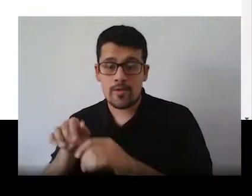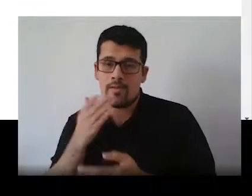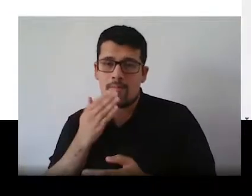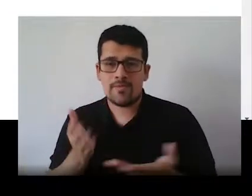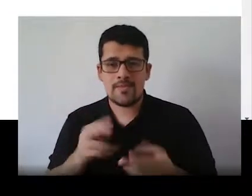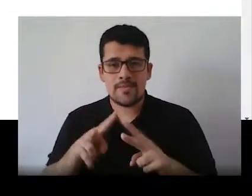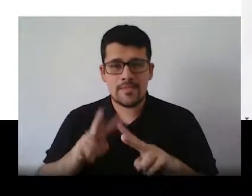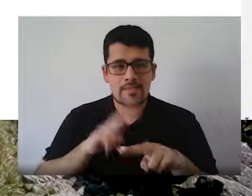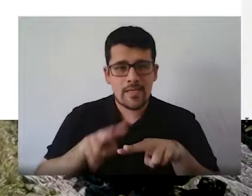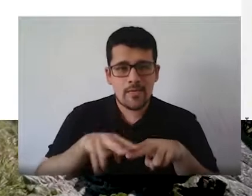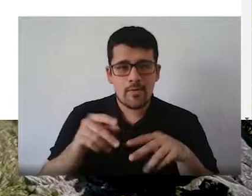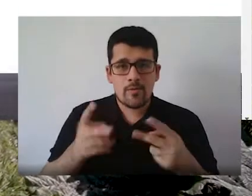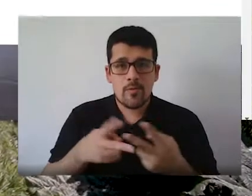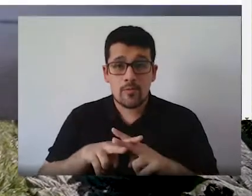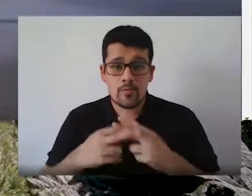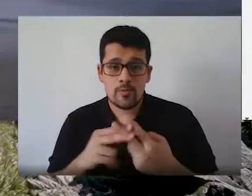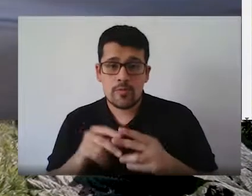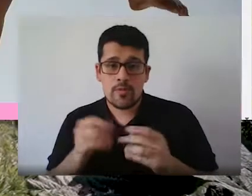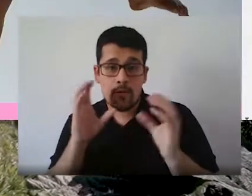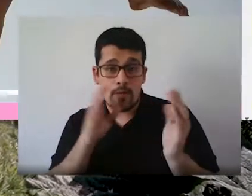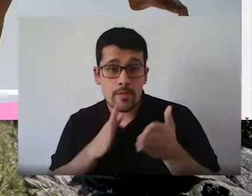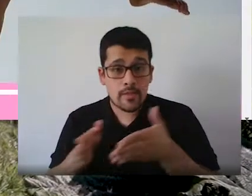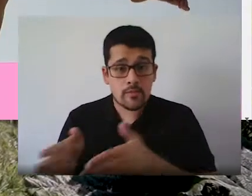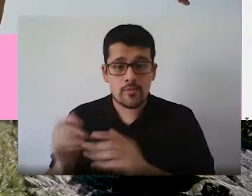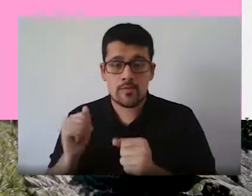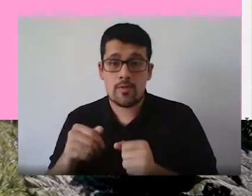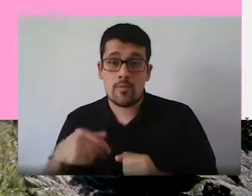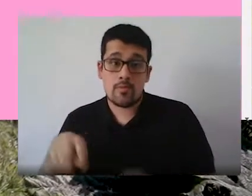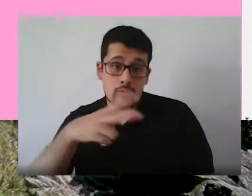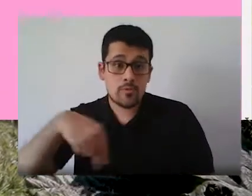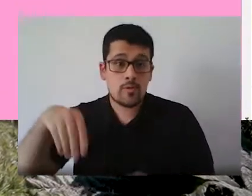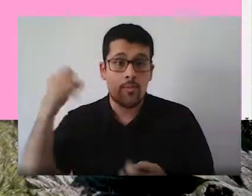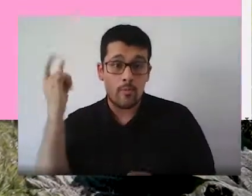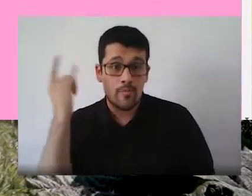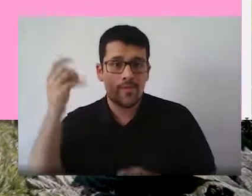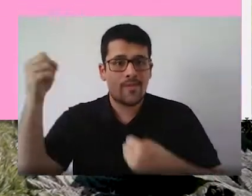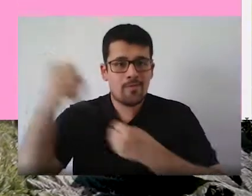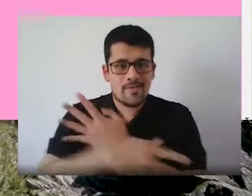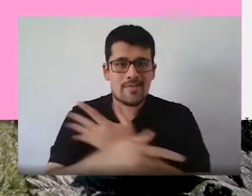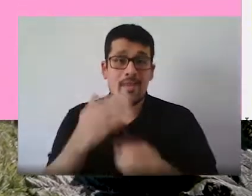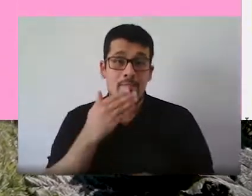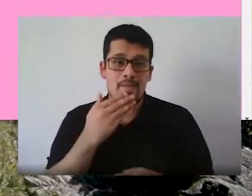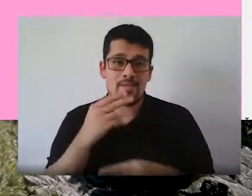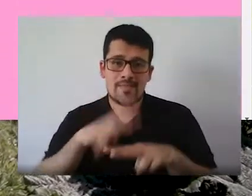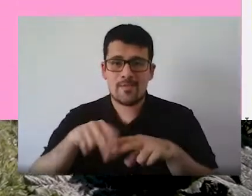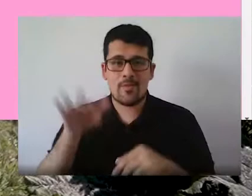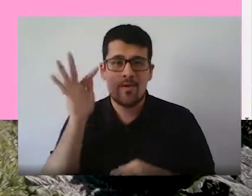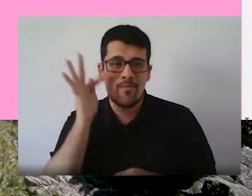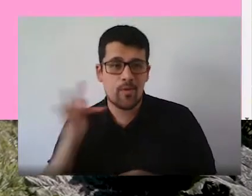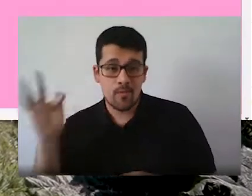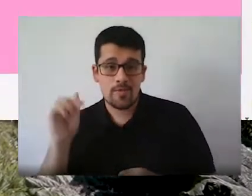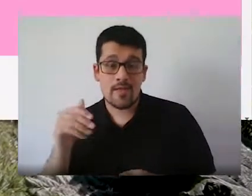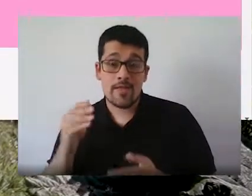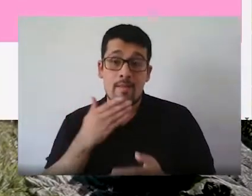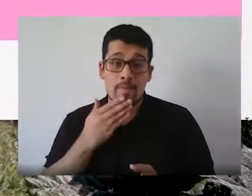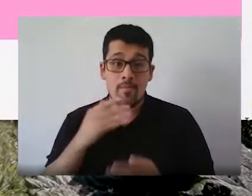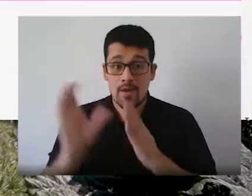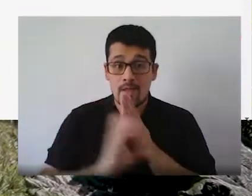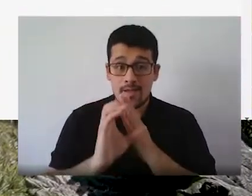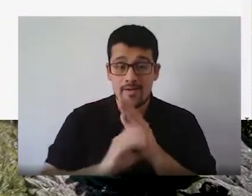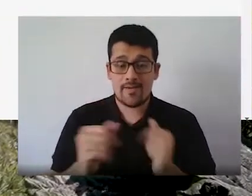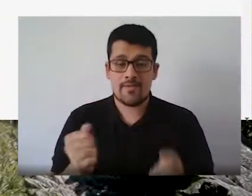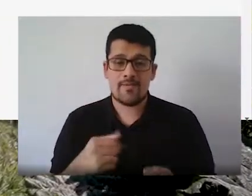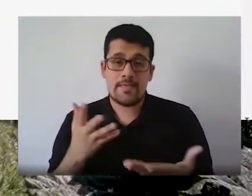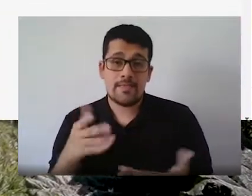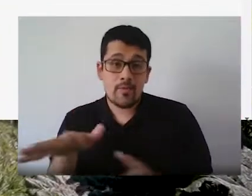generaron orientaciones institucionales como universidad austral de chile luego cierto fue potenciado por la propia facultad y la propia escuela y en